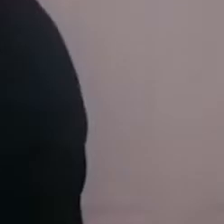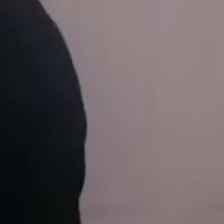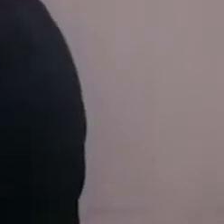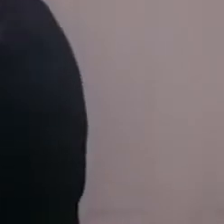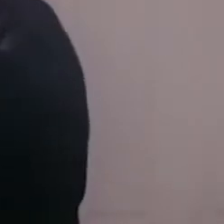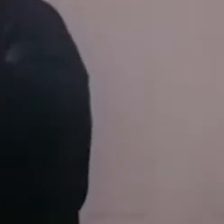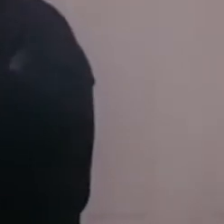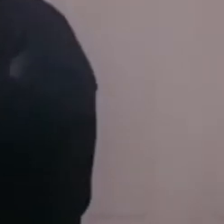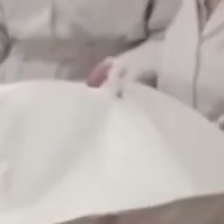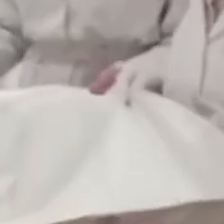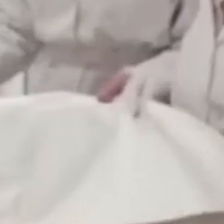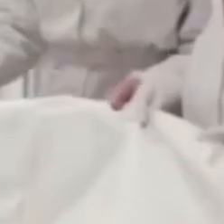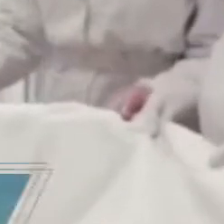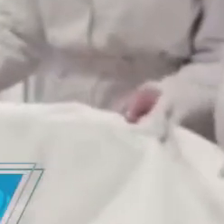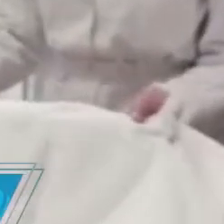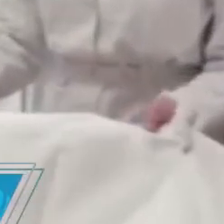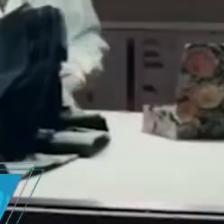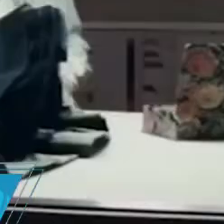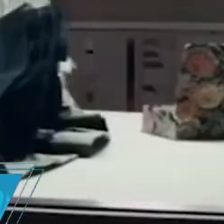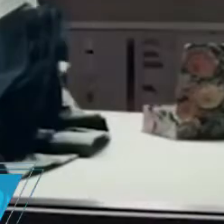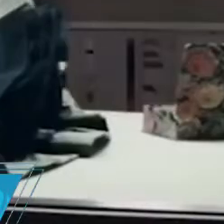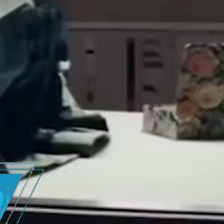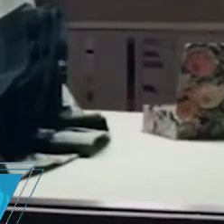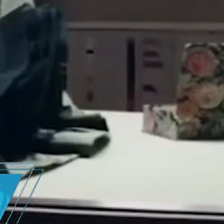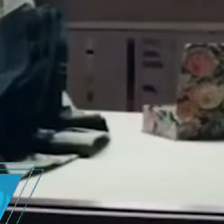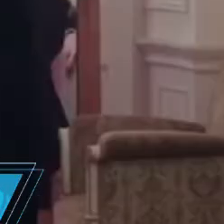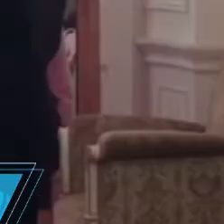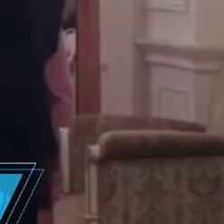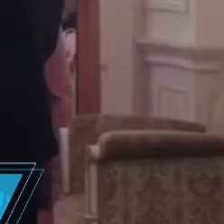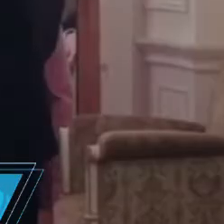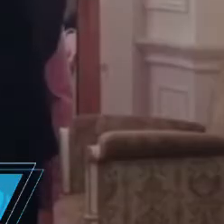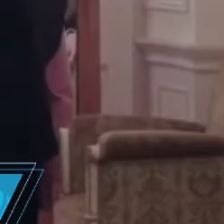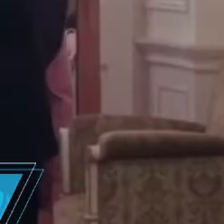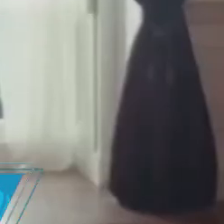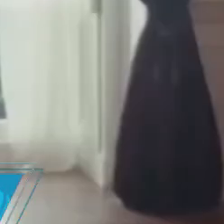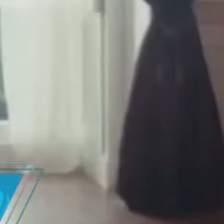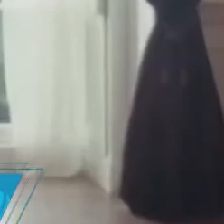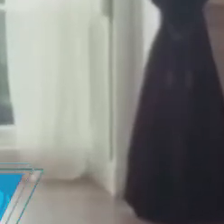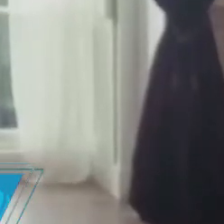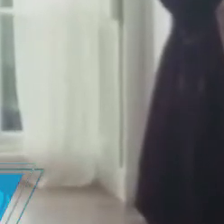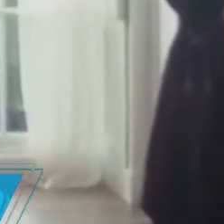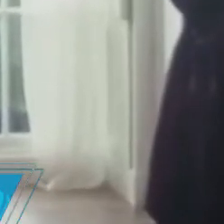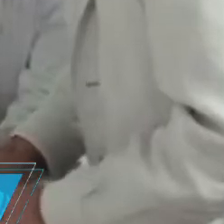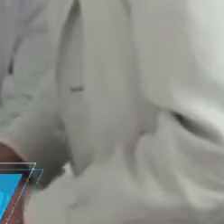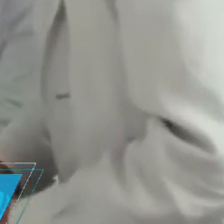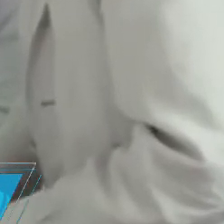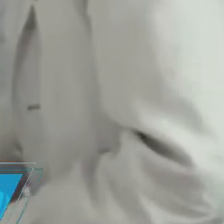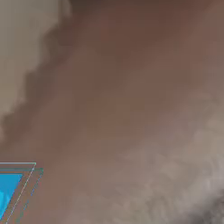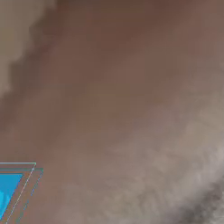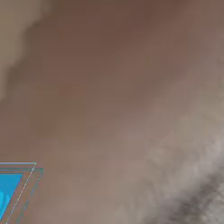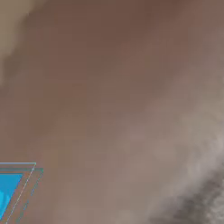Phantom Thread del director Paul Thomas Anderson podría resumirse de múltiples formas como un drama que examina la personalidad de un hombre temperamental